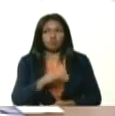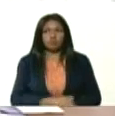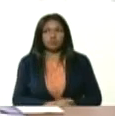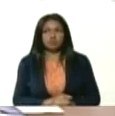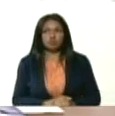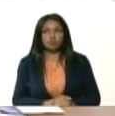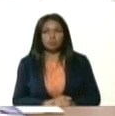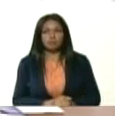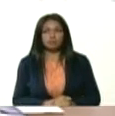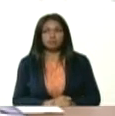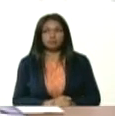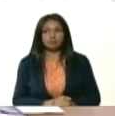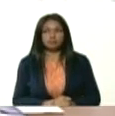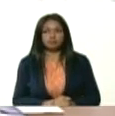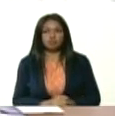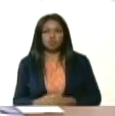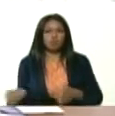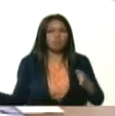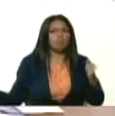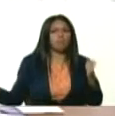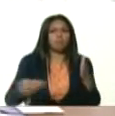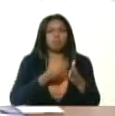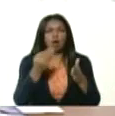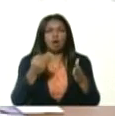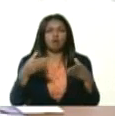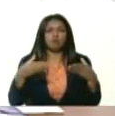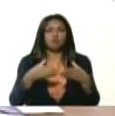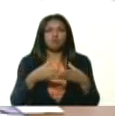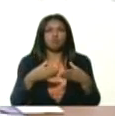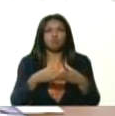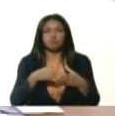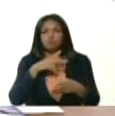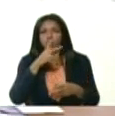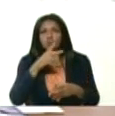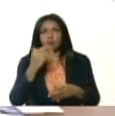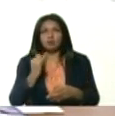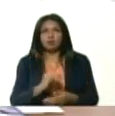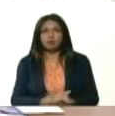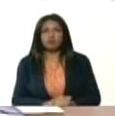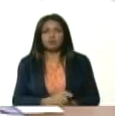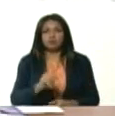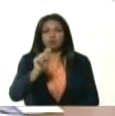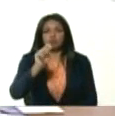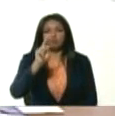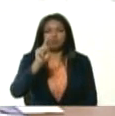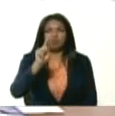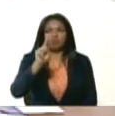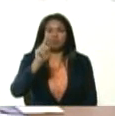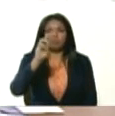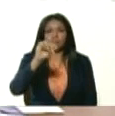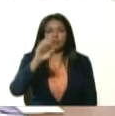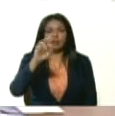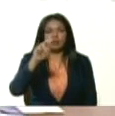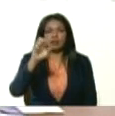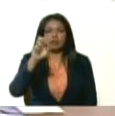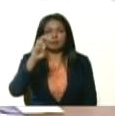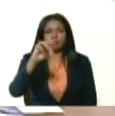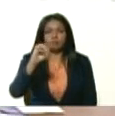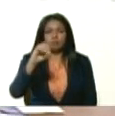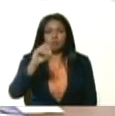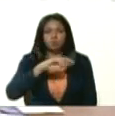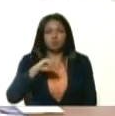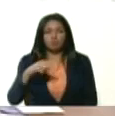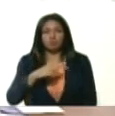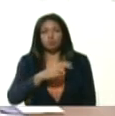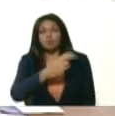atentado, un ataque de grupos mafiosos en Tumeremo contra un teniente coronel de nuestro